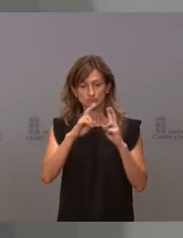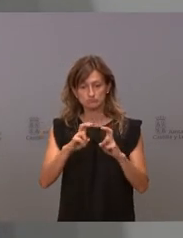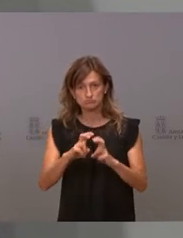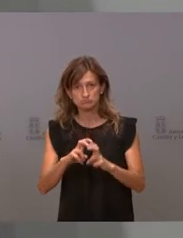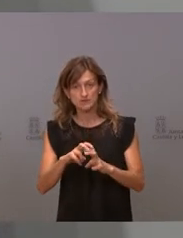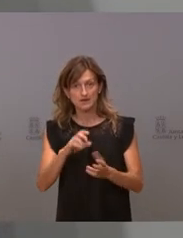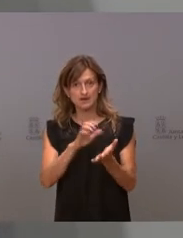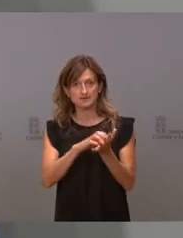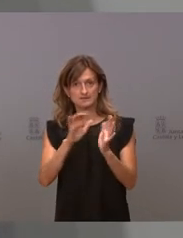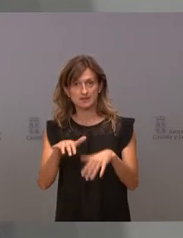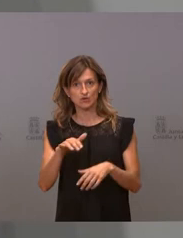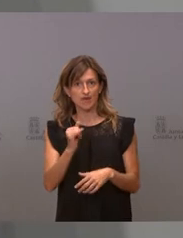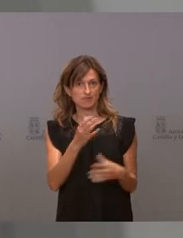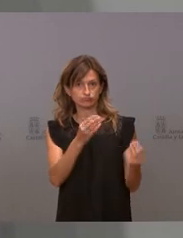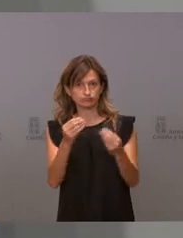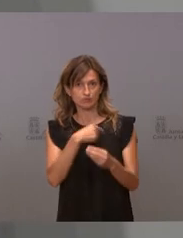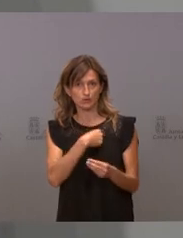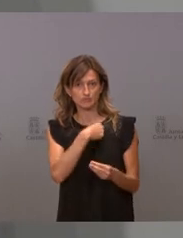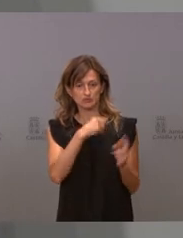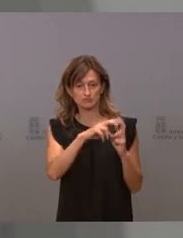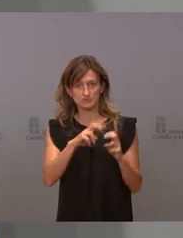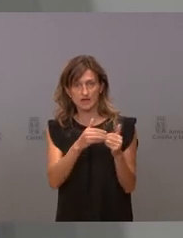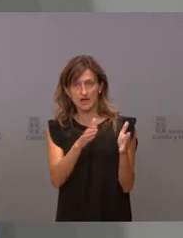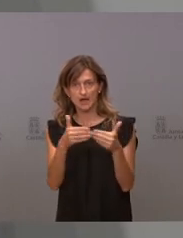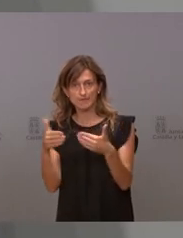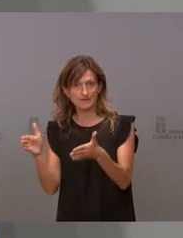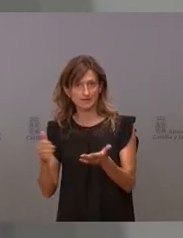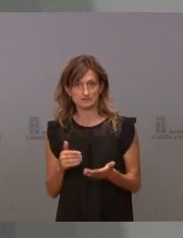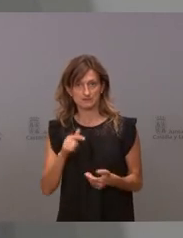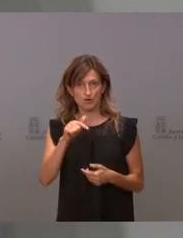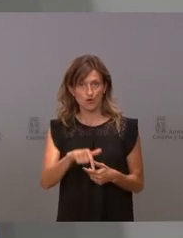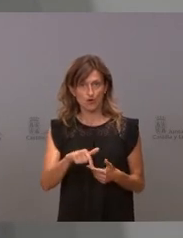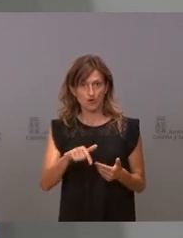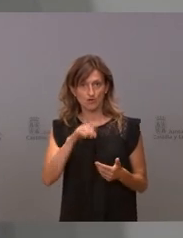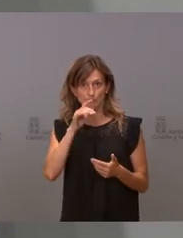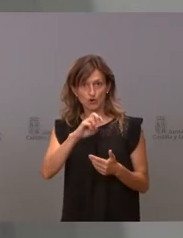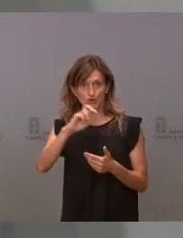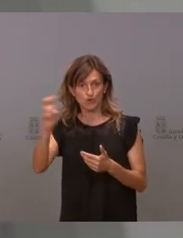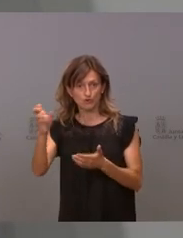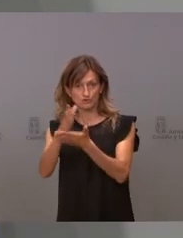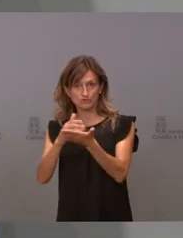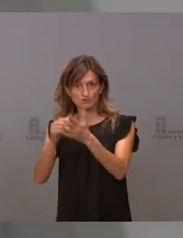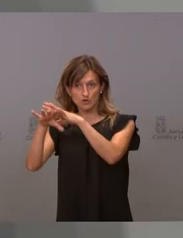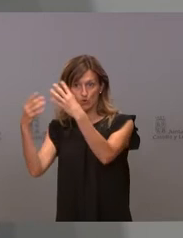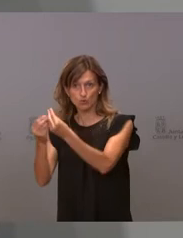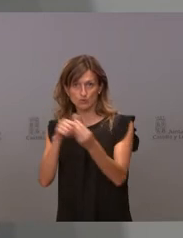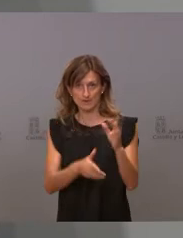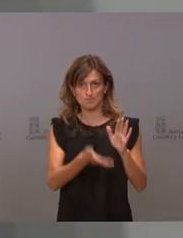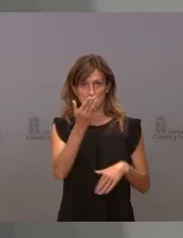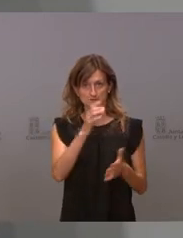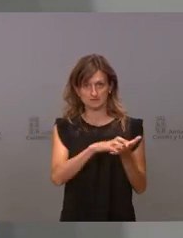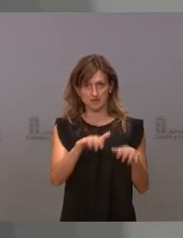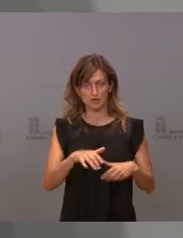comunidad tiene más comisiones de investigación abiertas o propuestas a día de hoy que el conjunto de las comunidades autónomas, es decir,